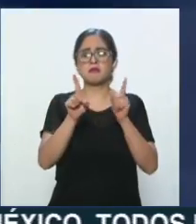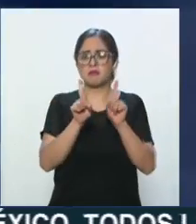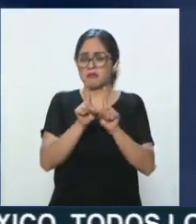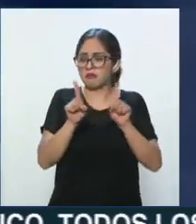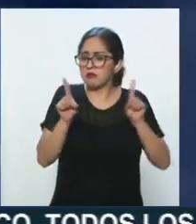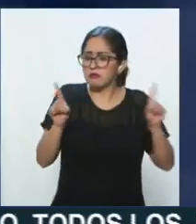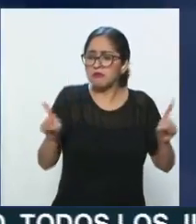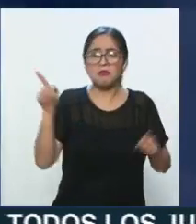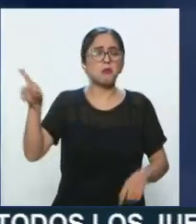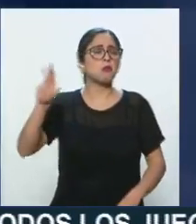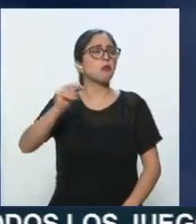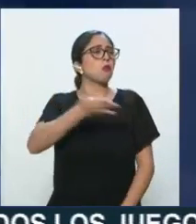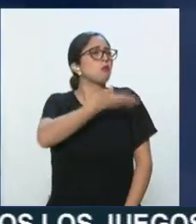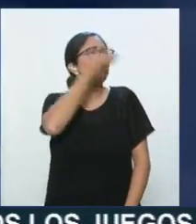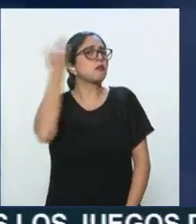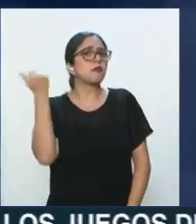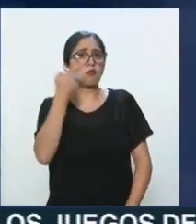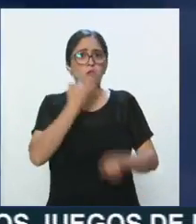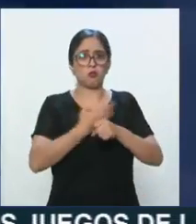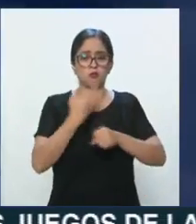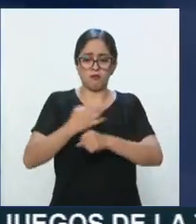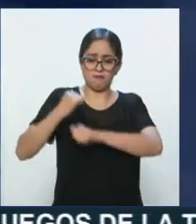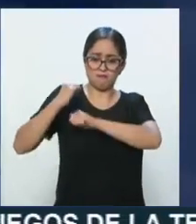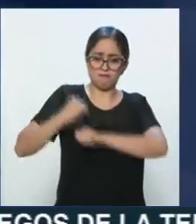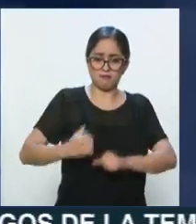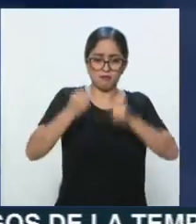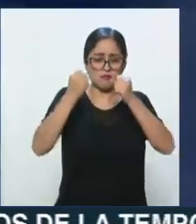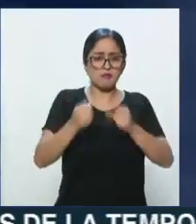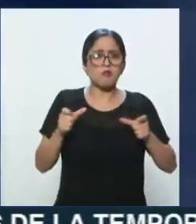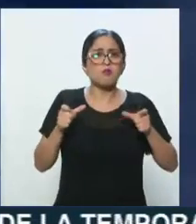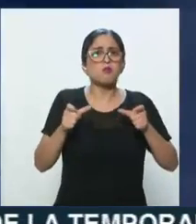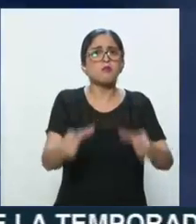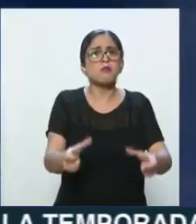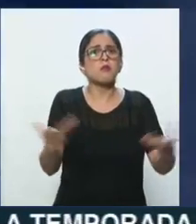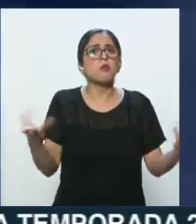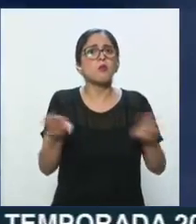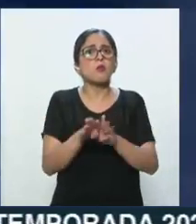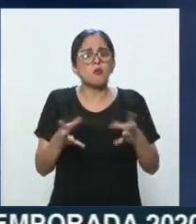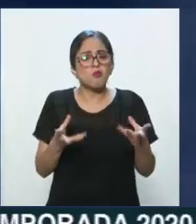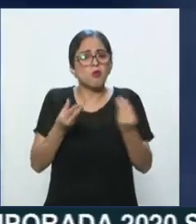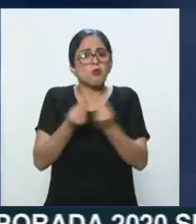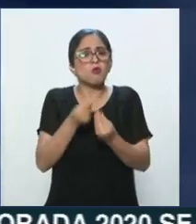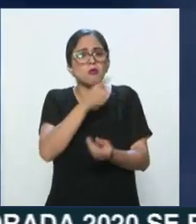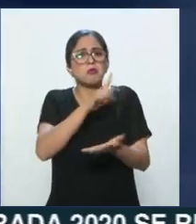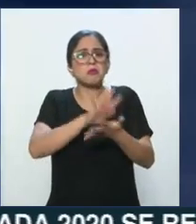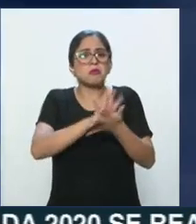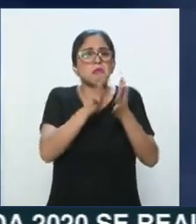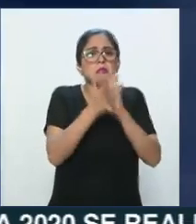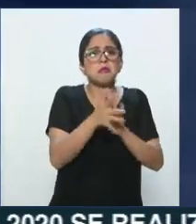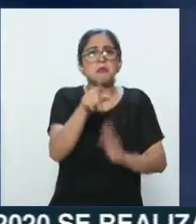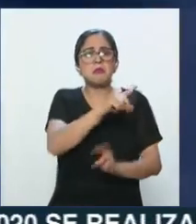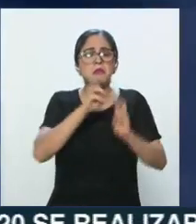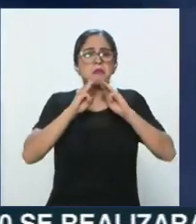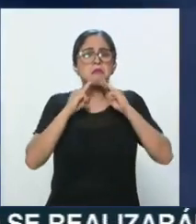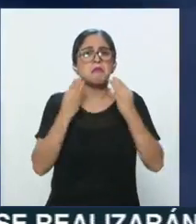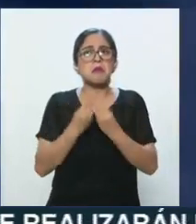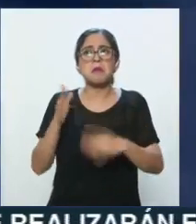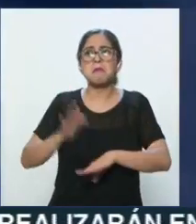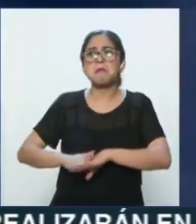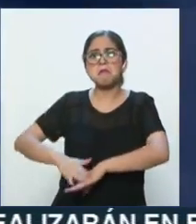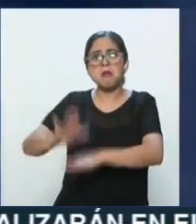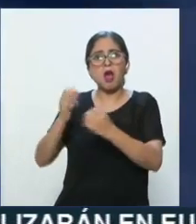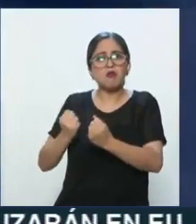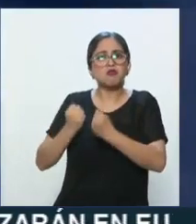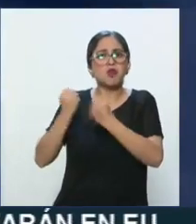tendría para que el encargado de la seguridad del país, presuntamente, colaborara con una de las organizaciones criminales más poderosas del mundo sin que se